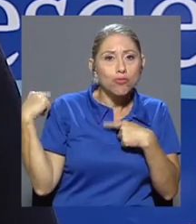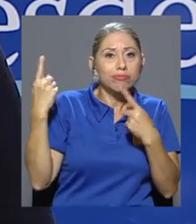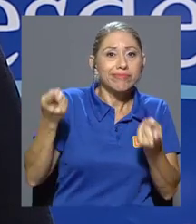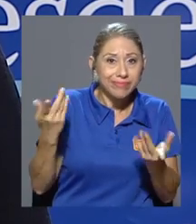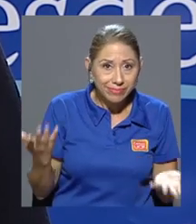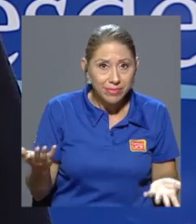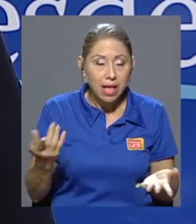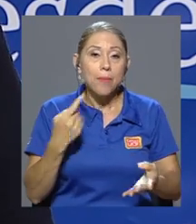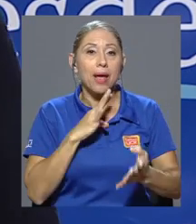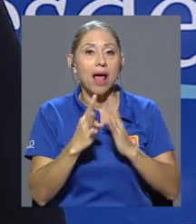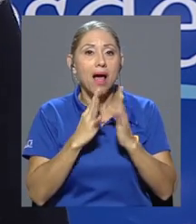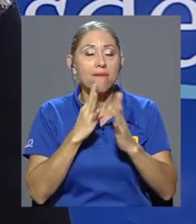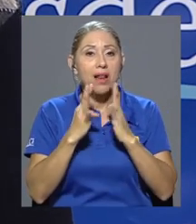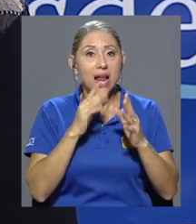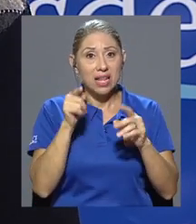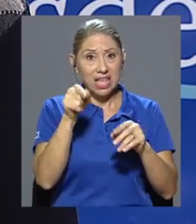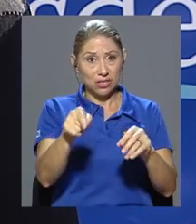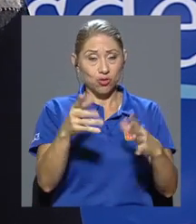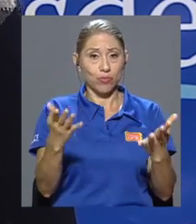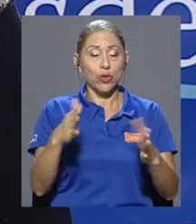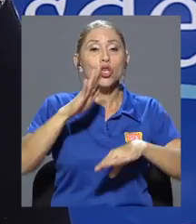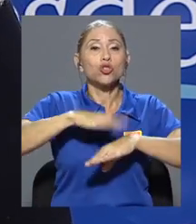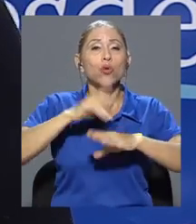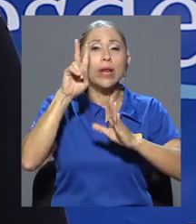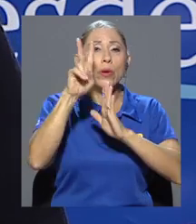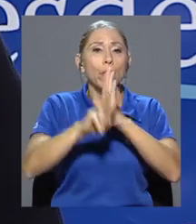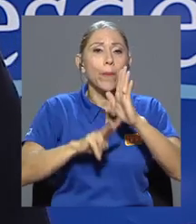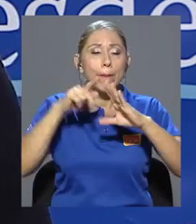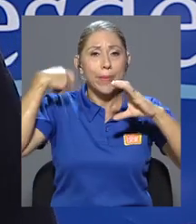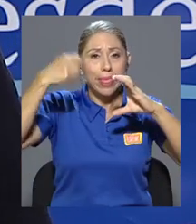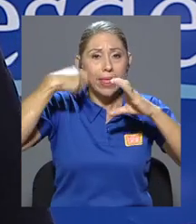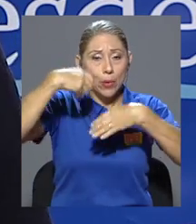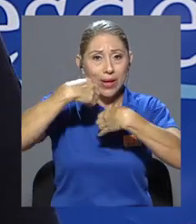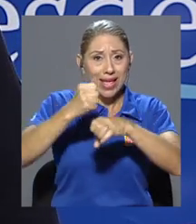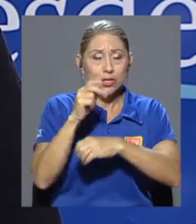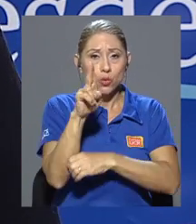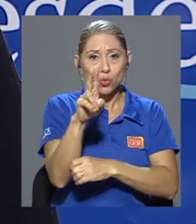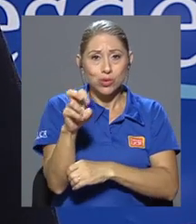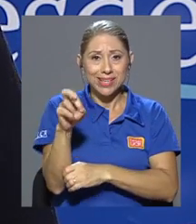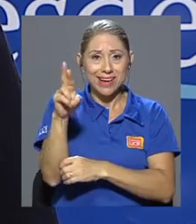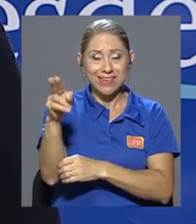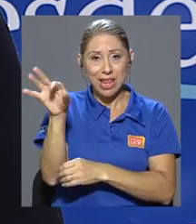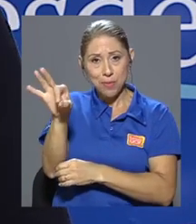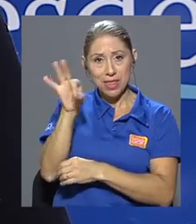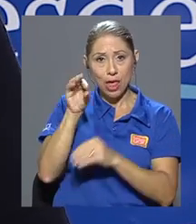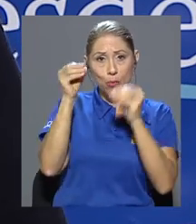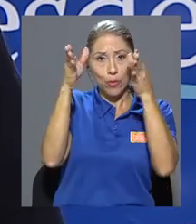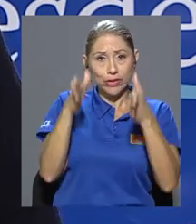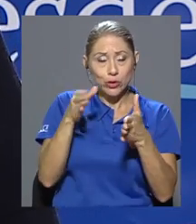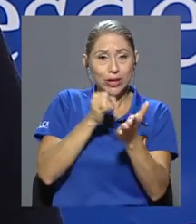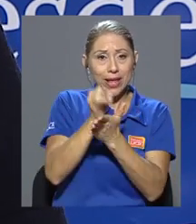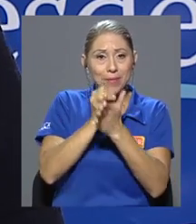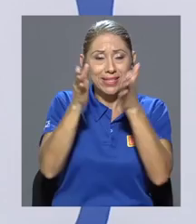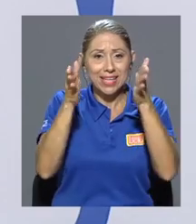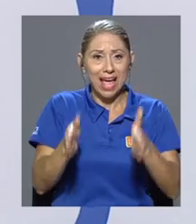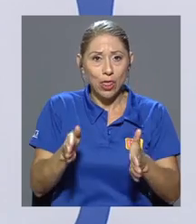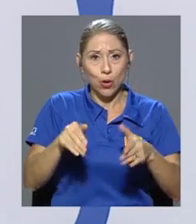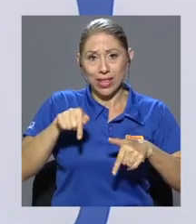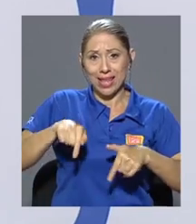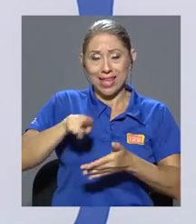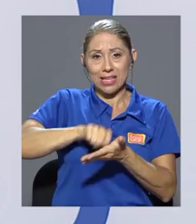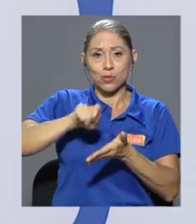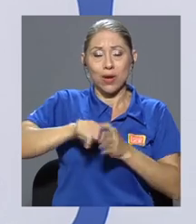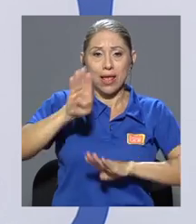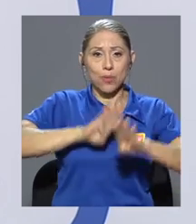de nuestra vida. Para hablar sobre esto y sobre un documental que la Universidad de Costa Rica ha hecho al respecto, he invitado al profesor e investigador de nuestra